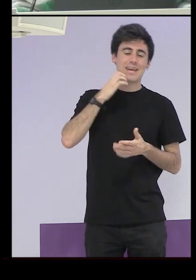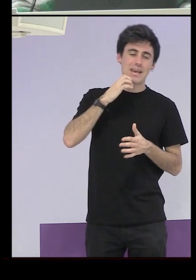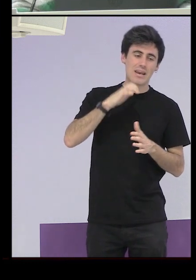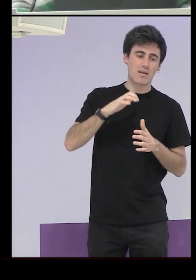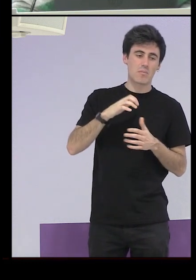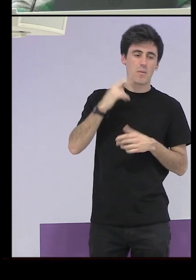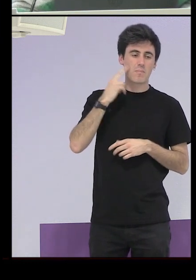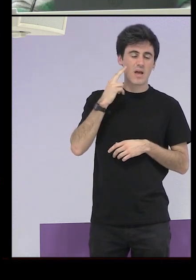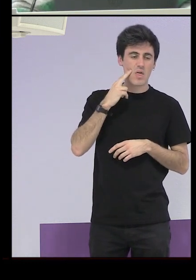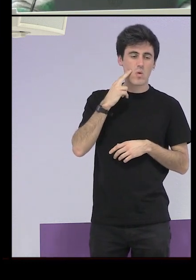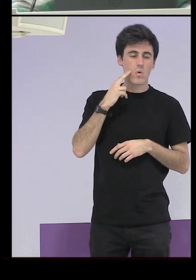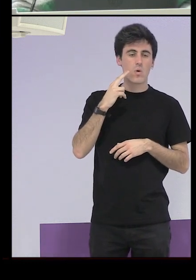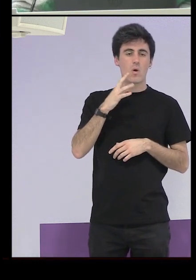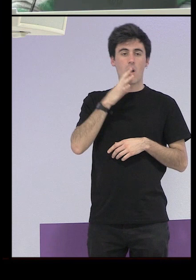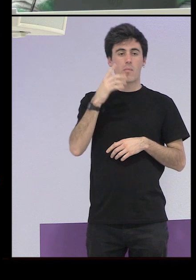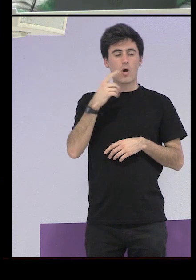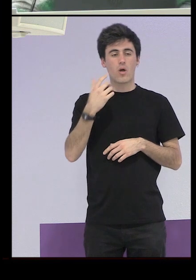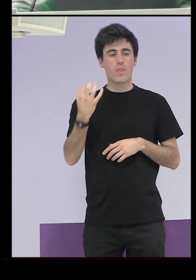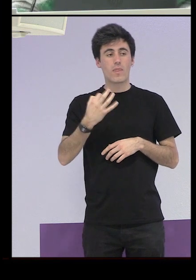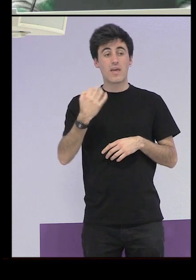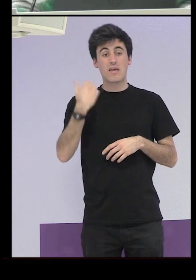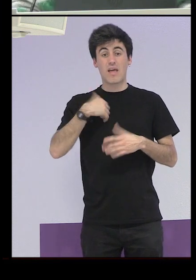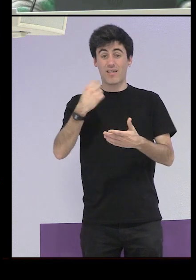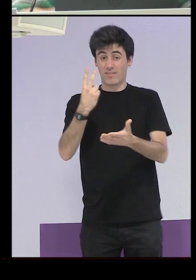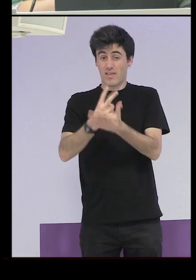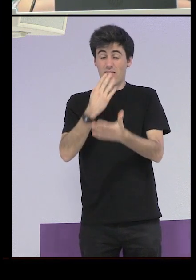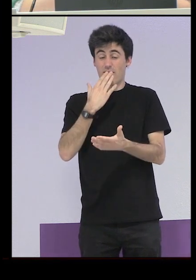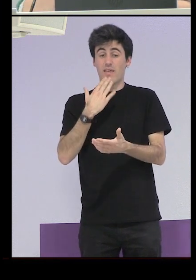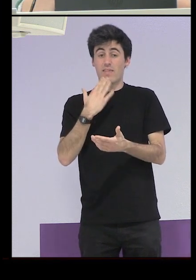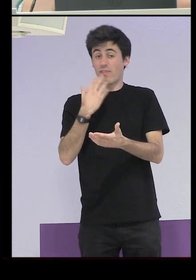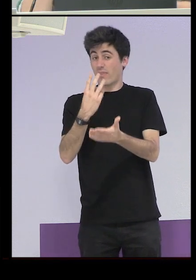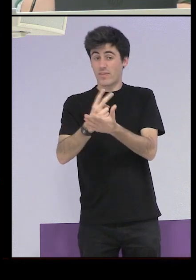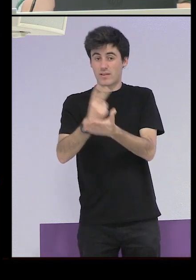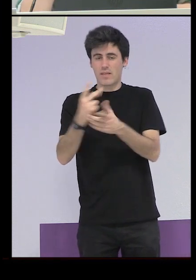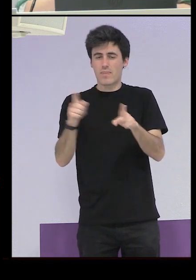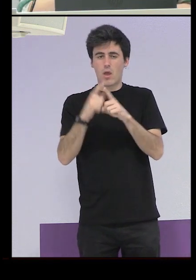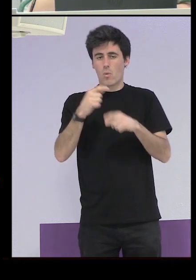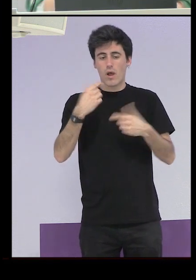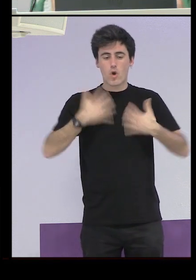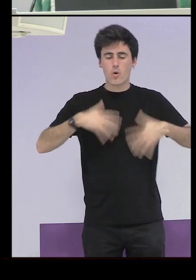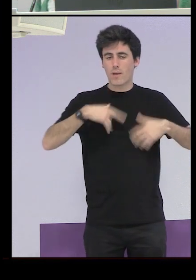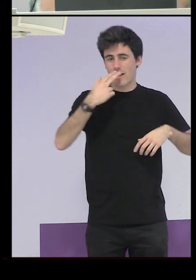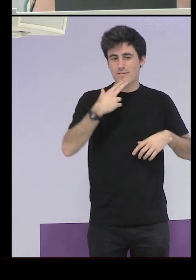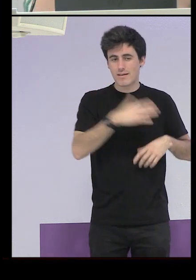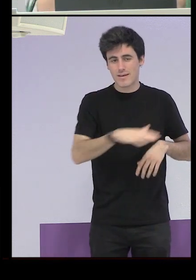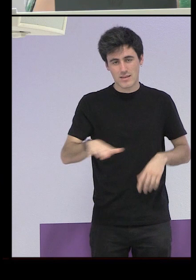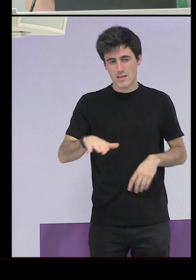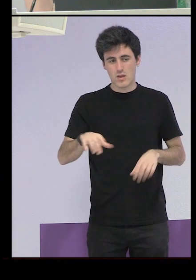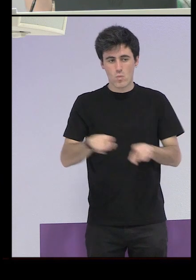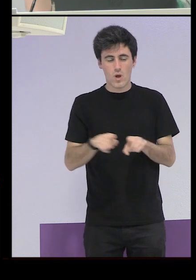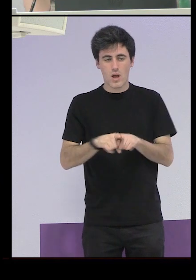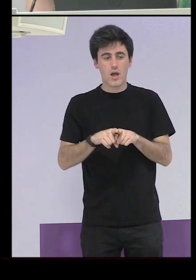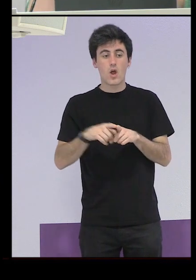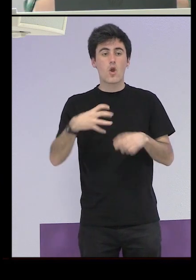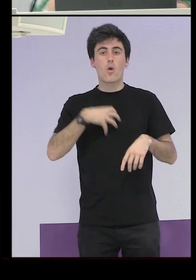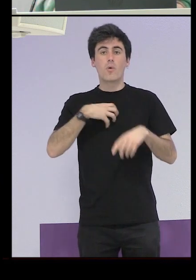ejemplo o sea tenían que ir vestidas como niñas pequeñas aunque ya tuvieran 17 años no las dejaban por supuesto ni pintarse ni nada ni poner ninguna foto ni de ningún